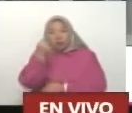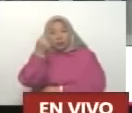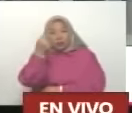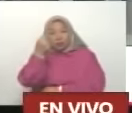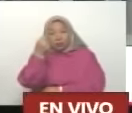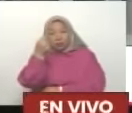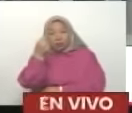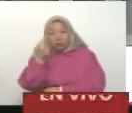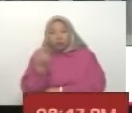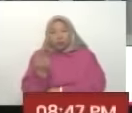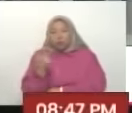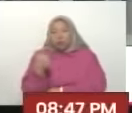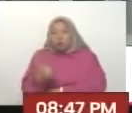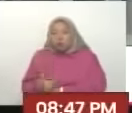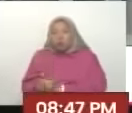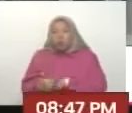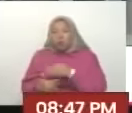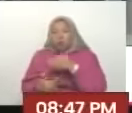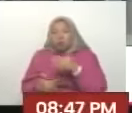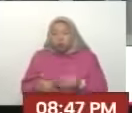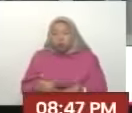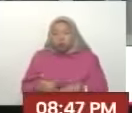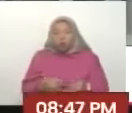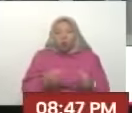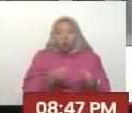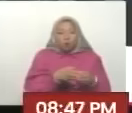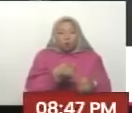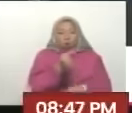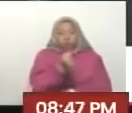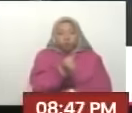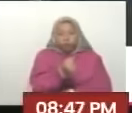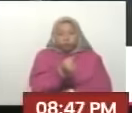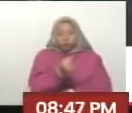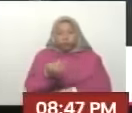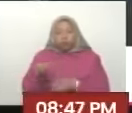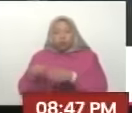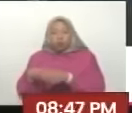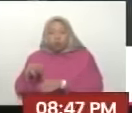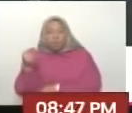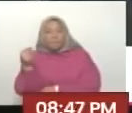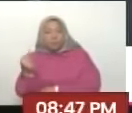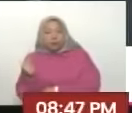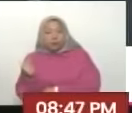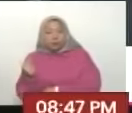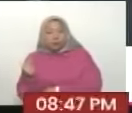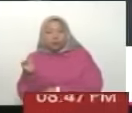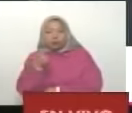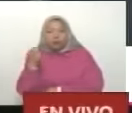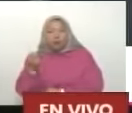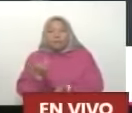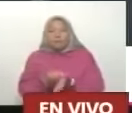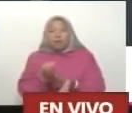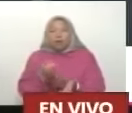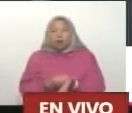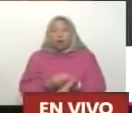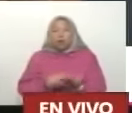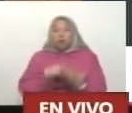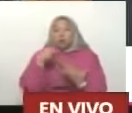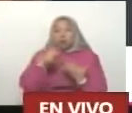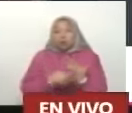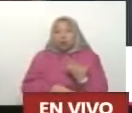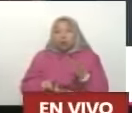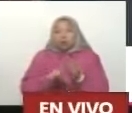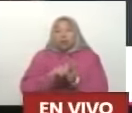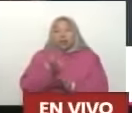así sea por parte, chicos, ¿ah? Para nosotros conseguir la plata y financiar los proyectos que